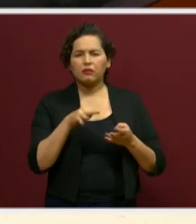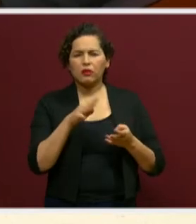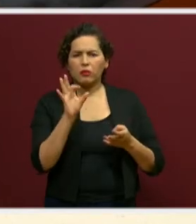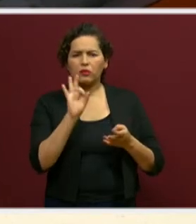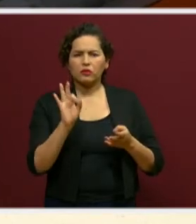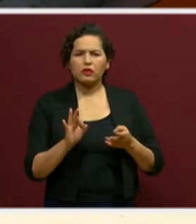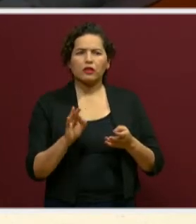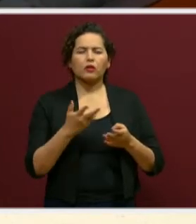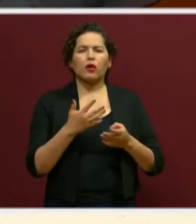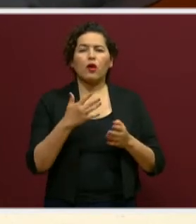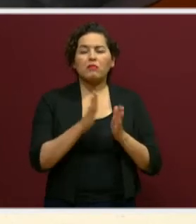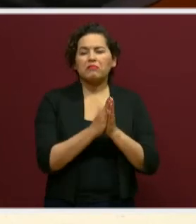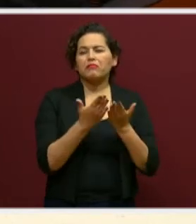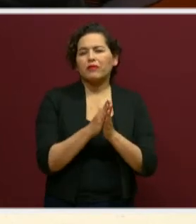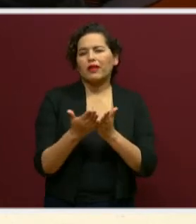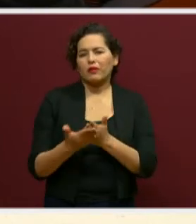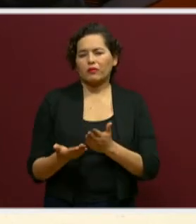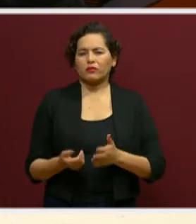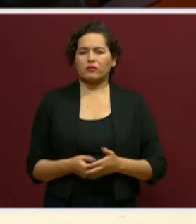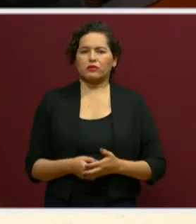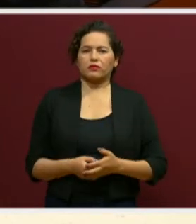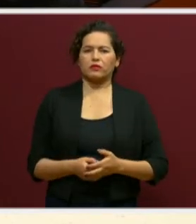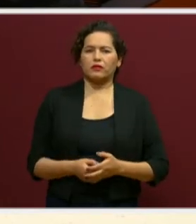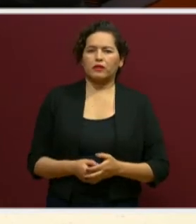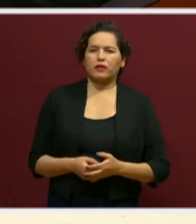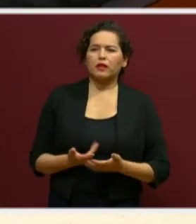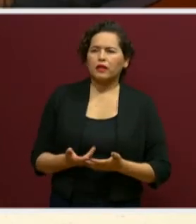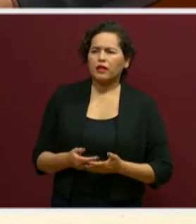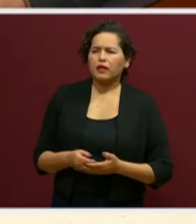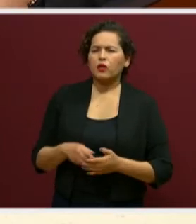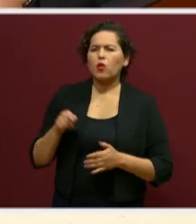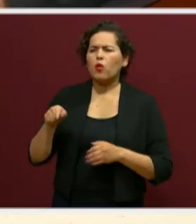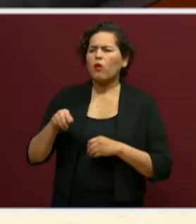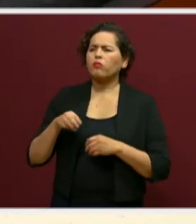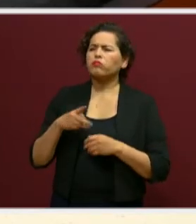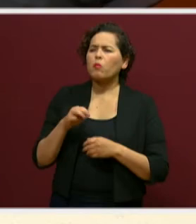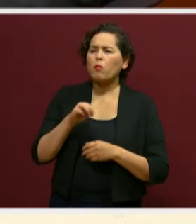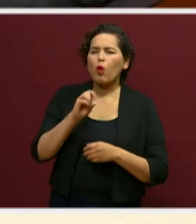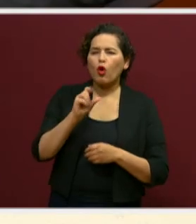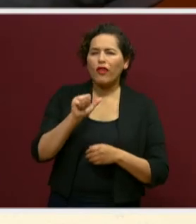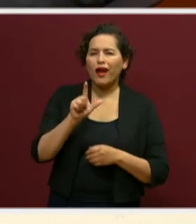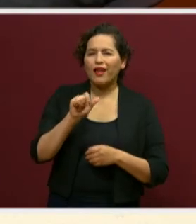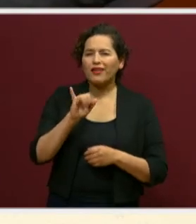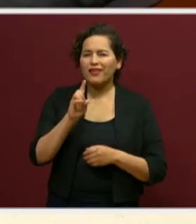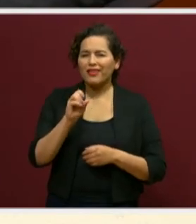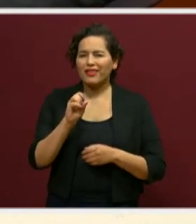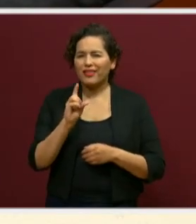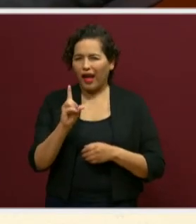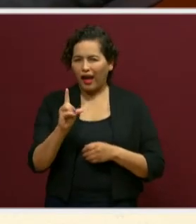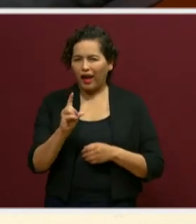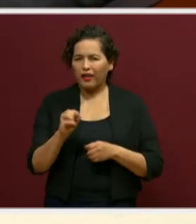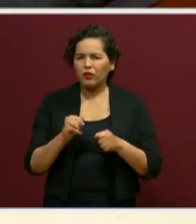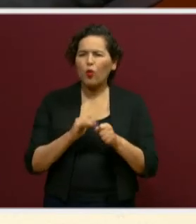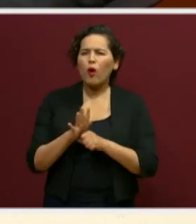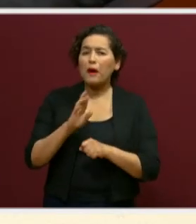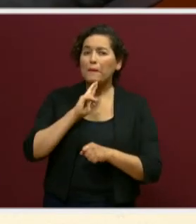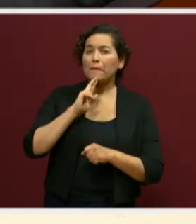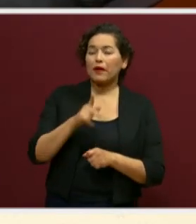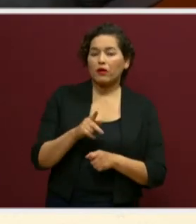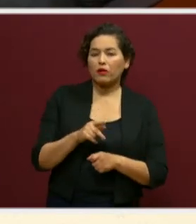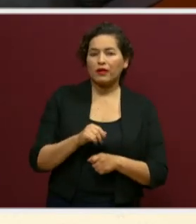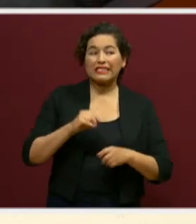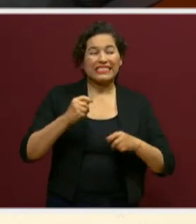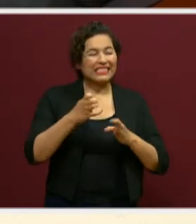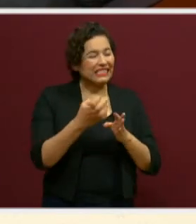¿En qué modalidad educativa consideras que aprendes con mayor facilidad? Esta pregunta es clave. Es clave, Sí.